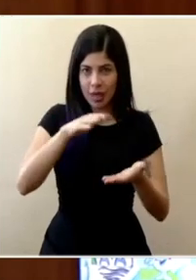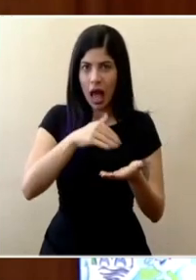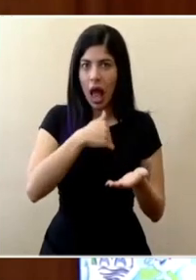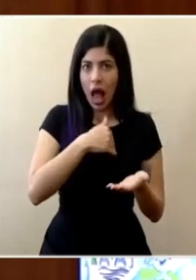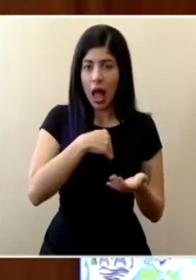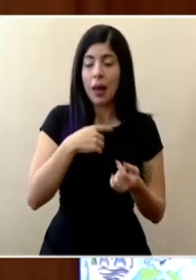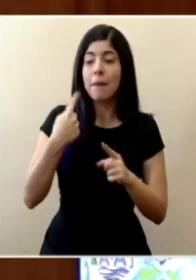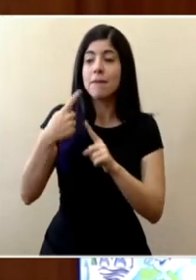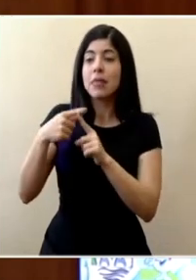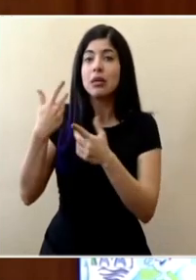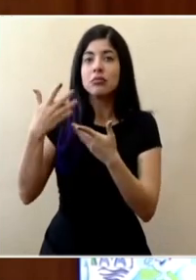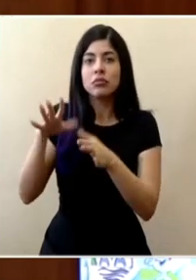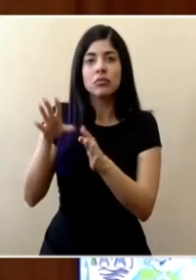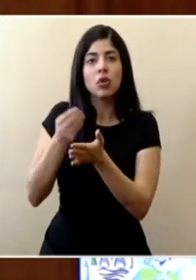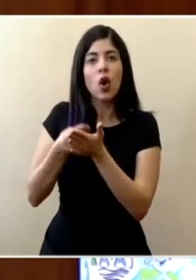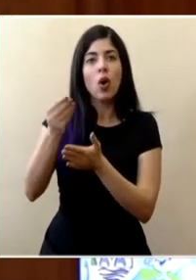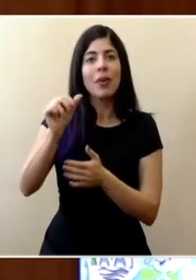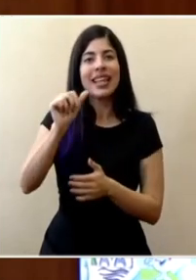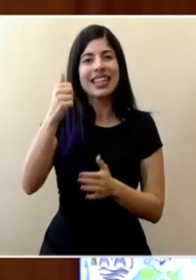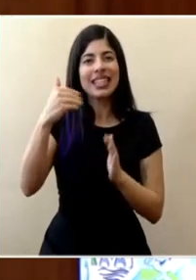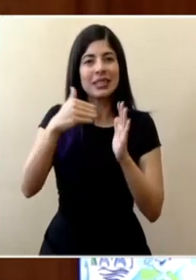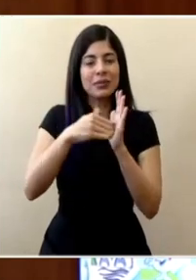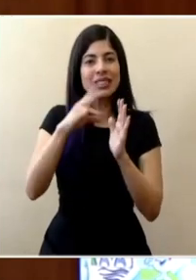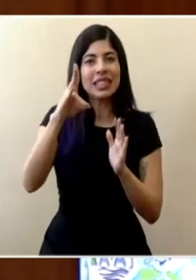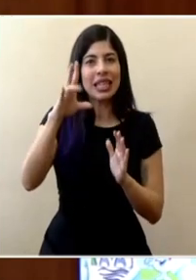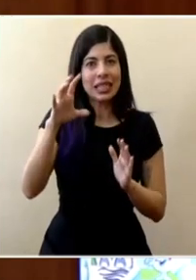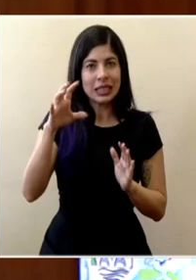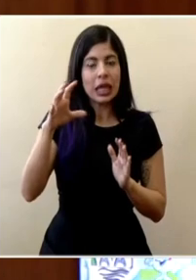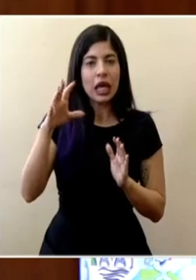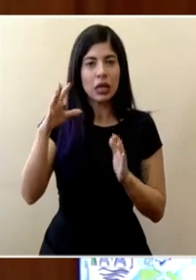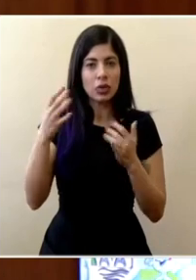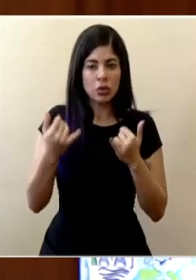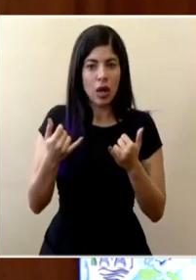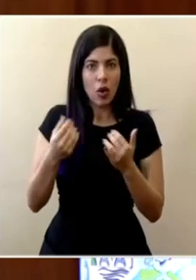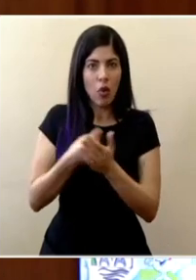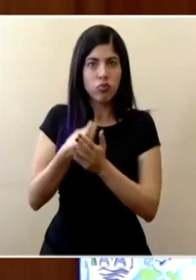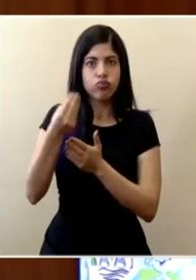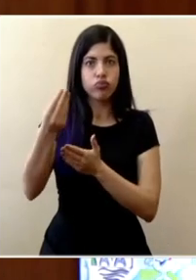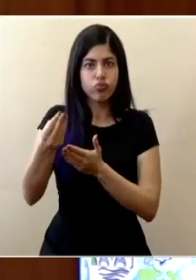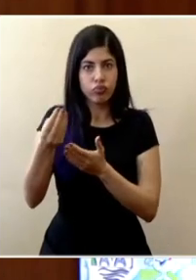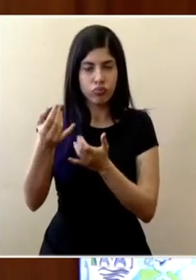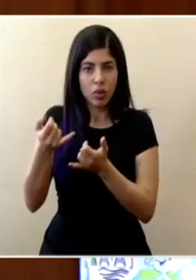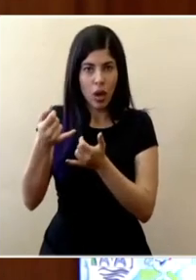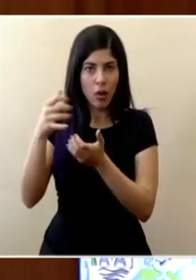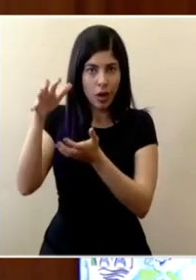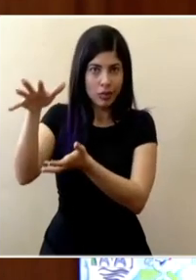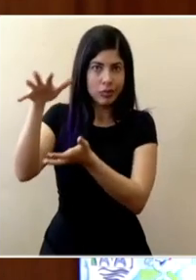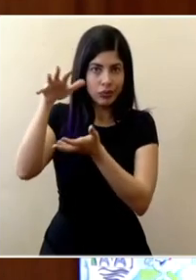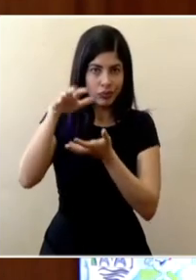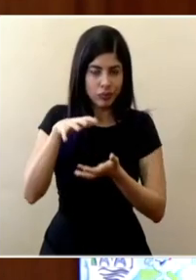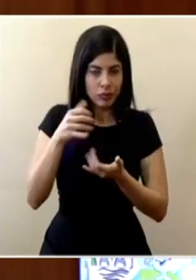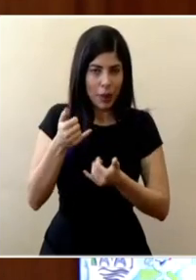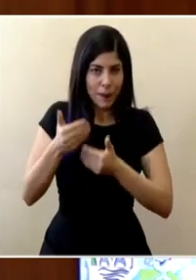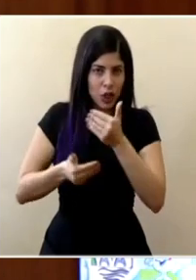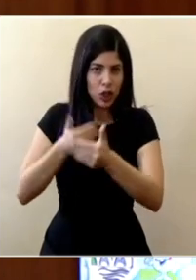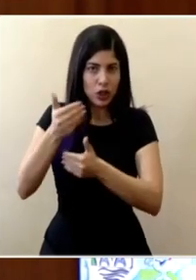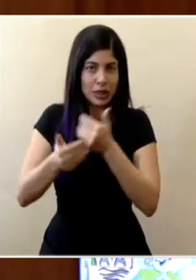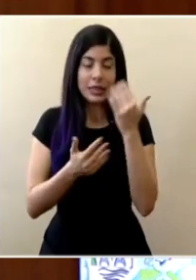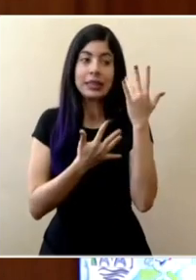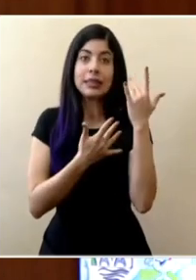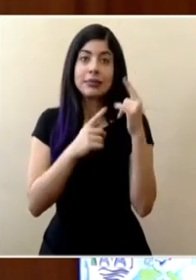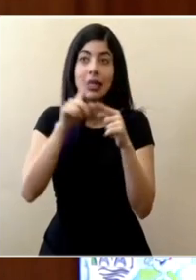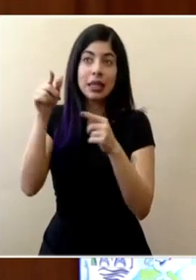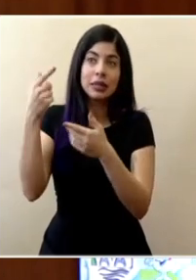hay una compra por 10 mil 700 que se está que se está gestando que esperemos